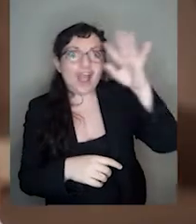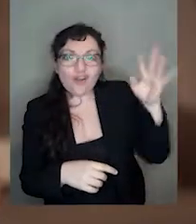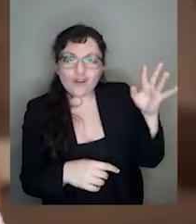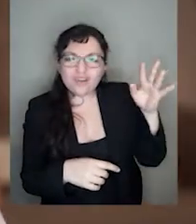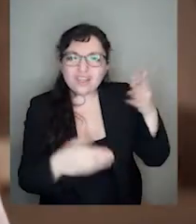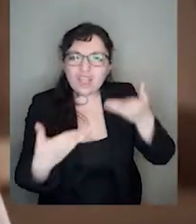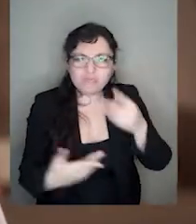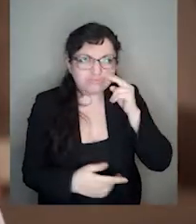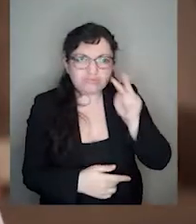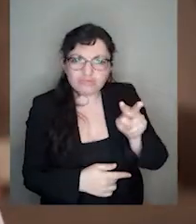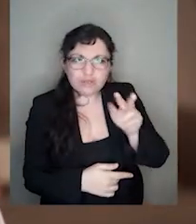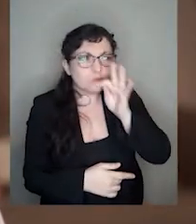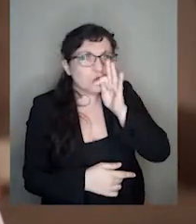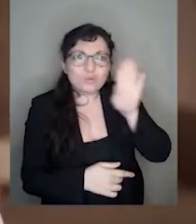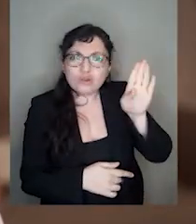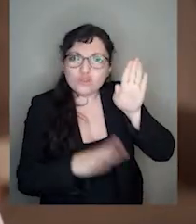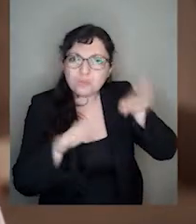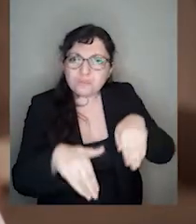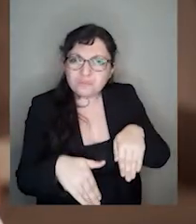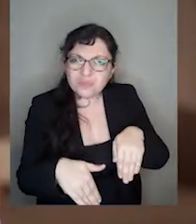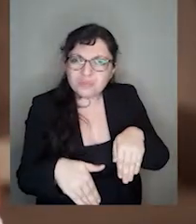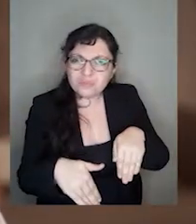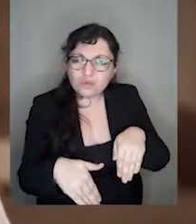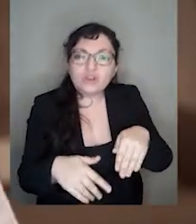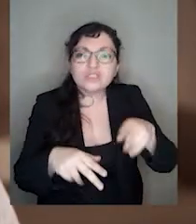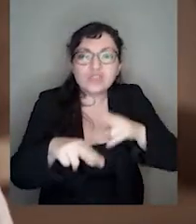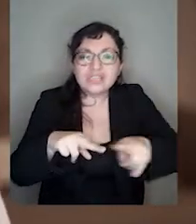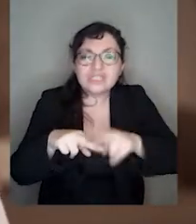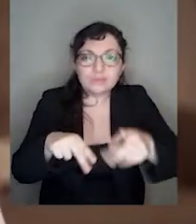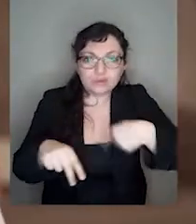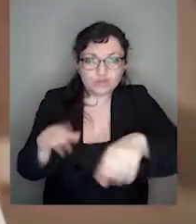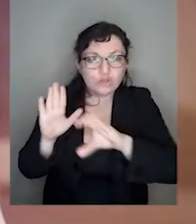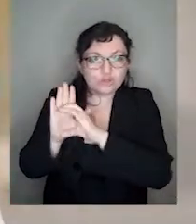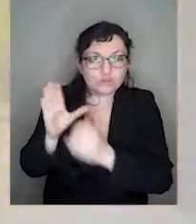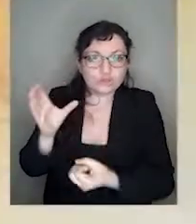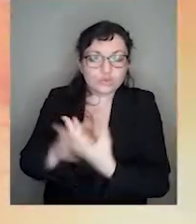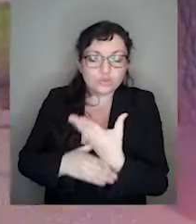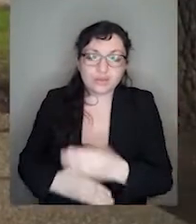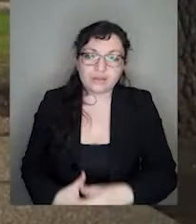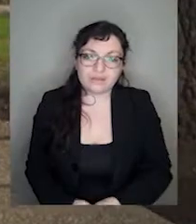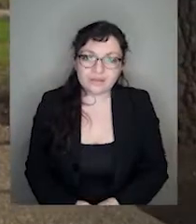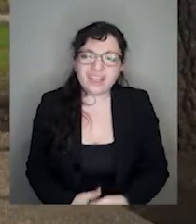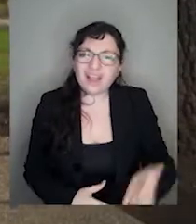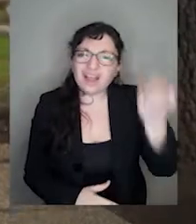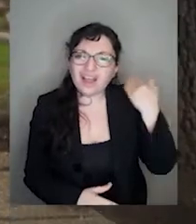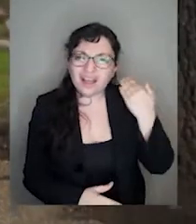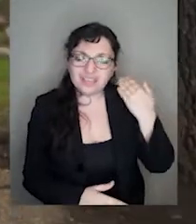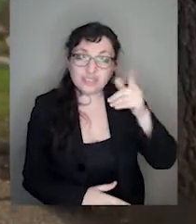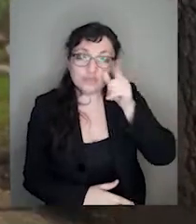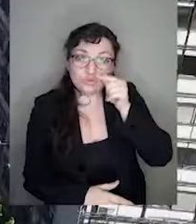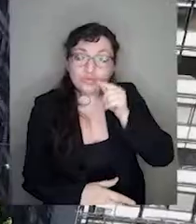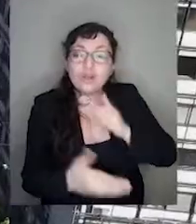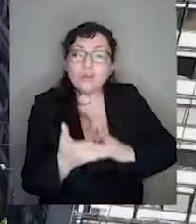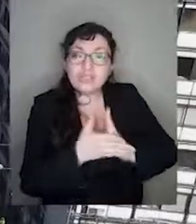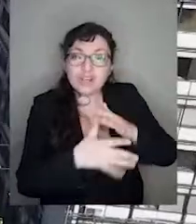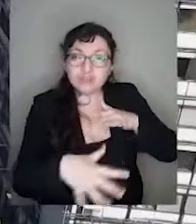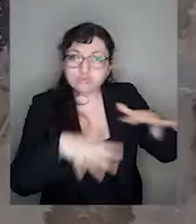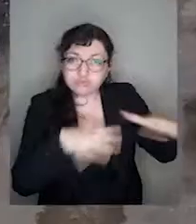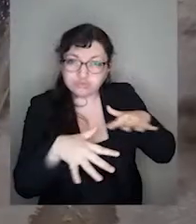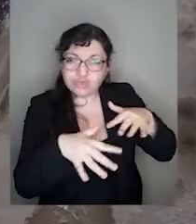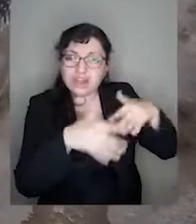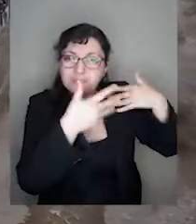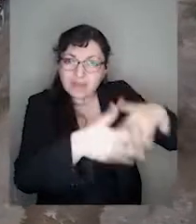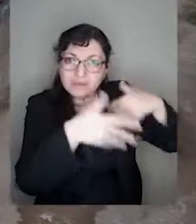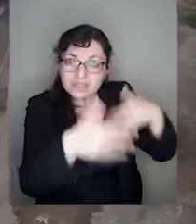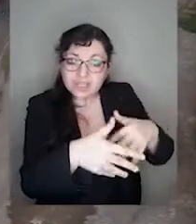iris. Y ahora veo esa misma promesa si hacemos una nueva constitución. Cuando comenzaron las manifestaciones de octubre, yo no podía estar